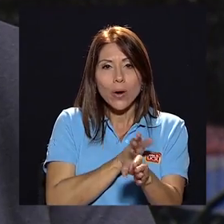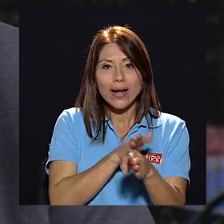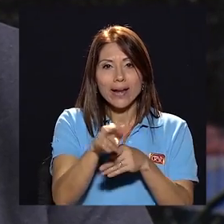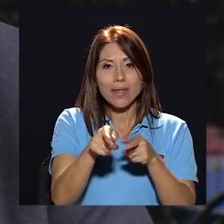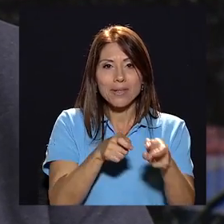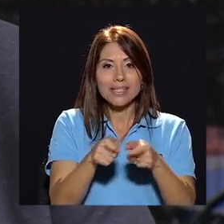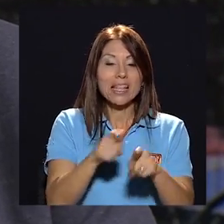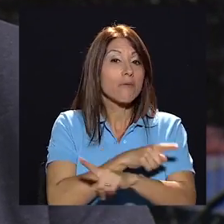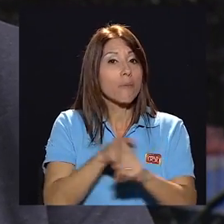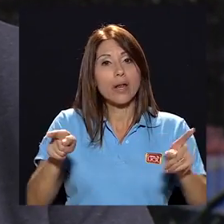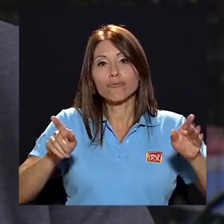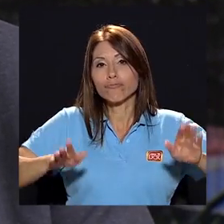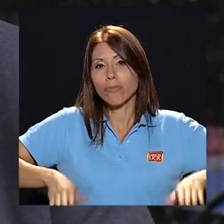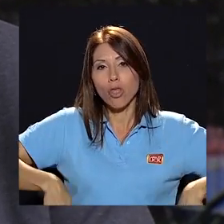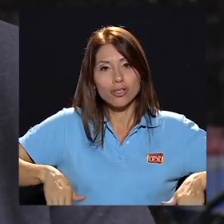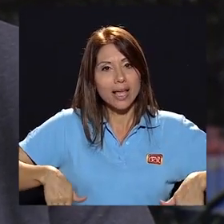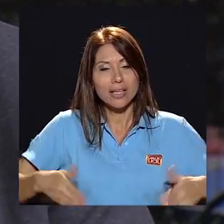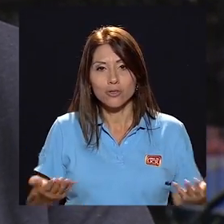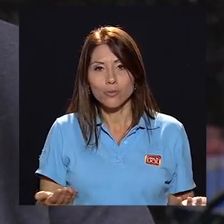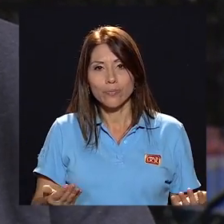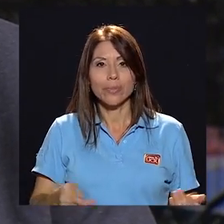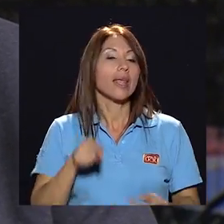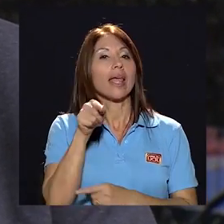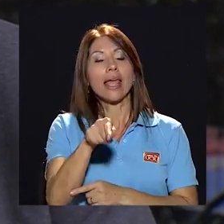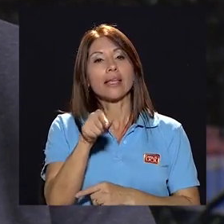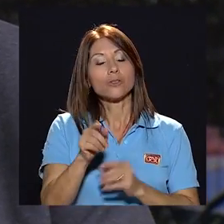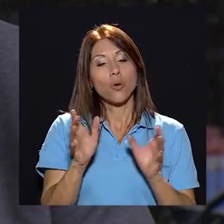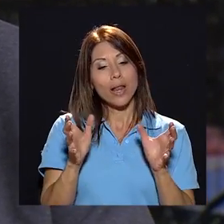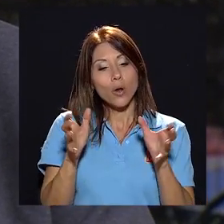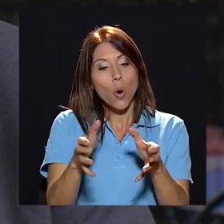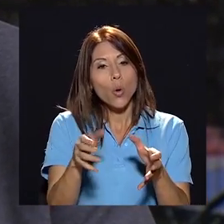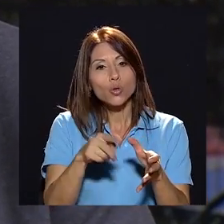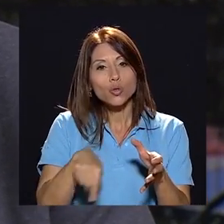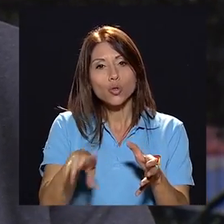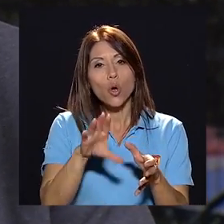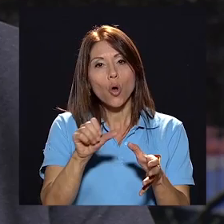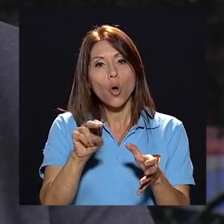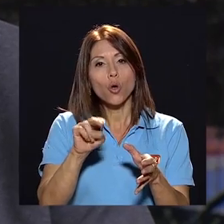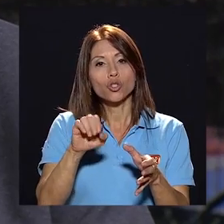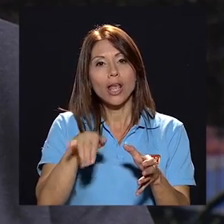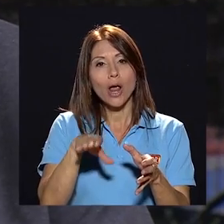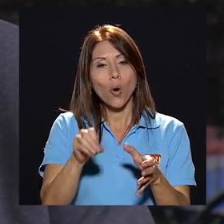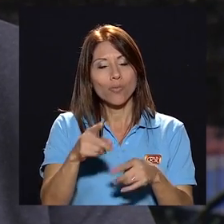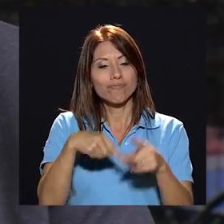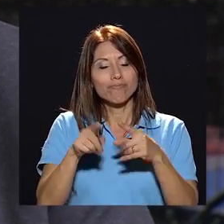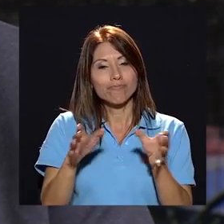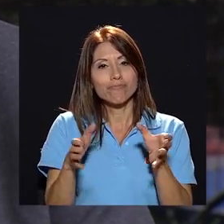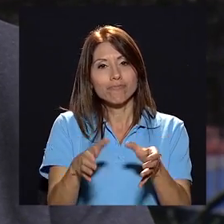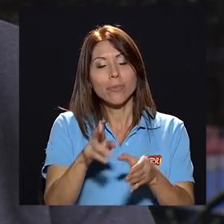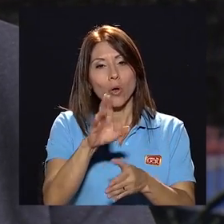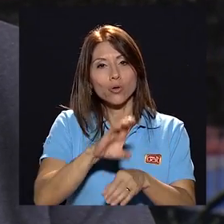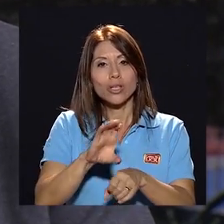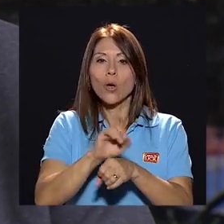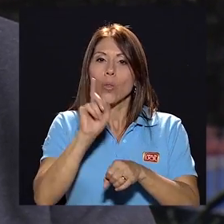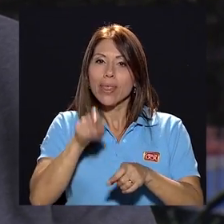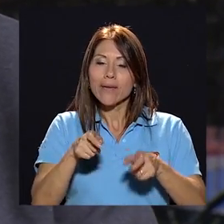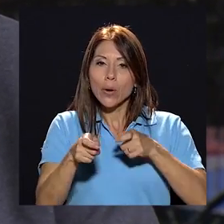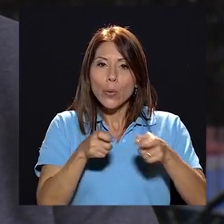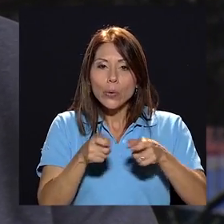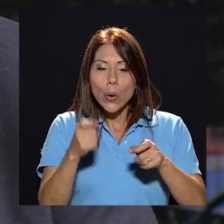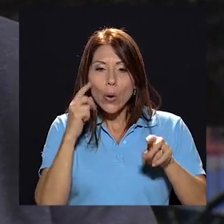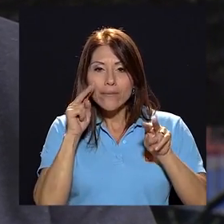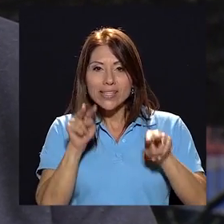administrativa sin embargo no se ha hecho es un asunto que el consejo tiene que ponerle control fiscalizar